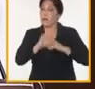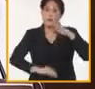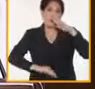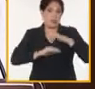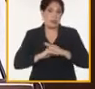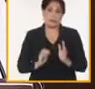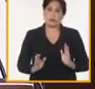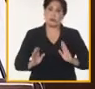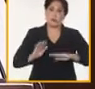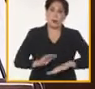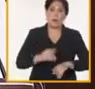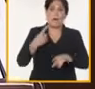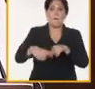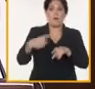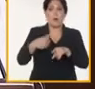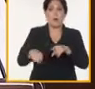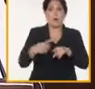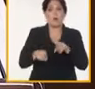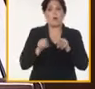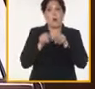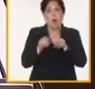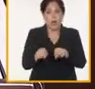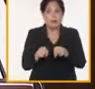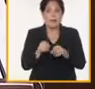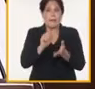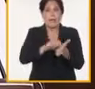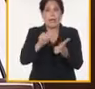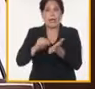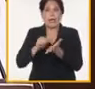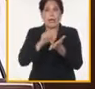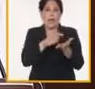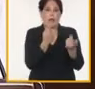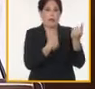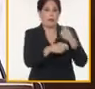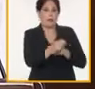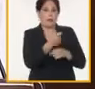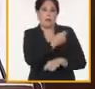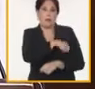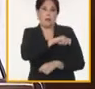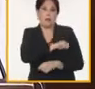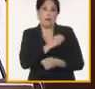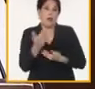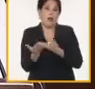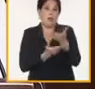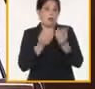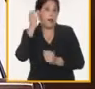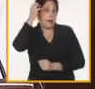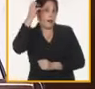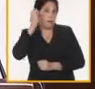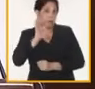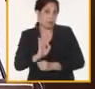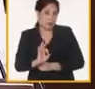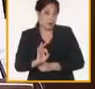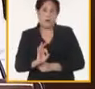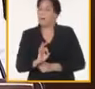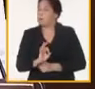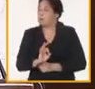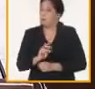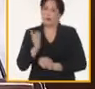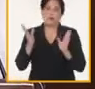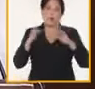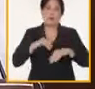abastecimientos de productos agropecuarios a los mercados y puntos de venta gestionados por las empresas estatales y formas